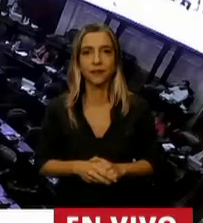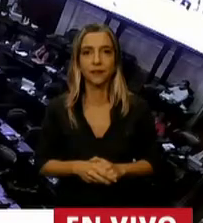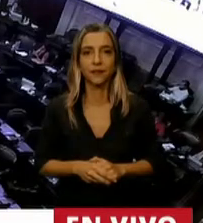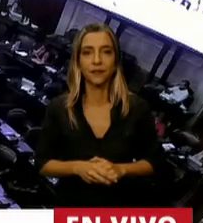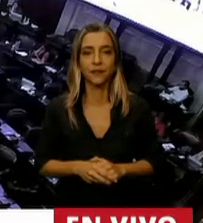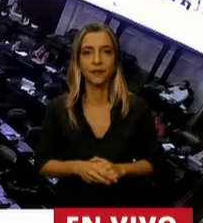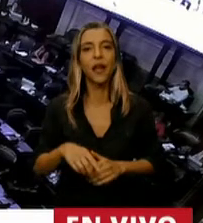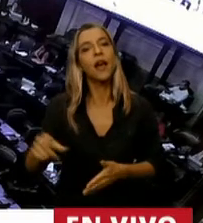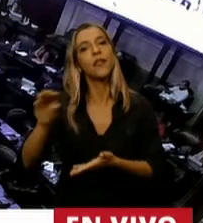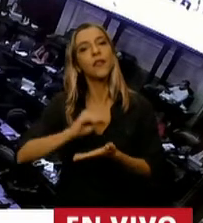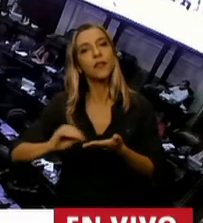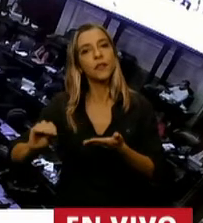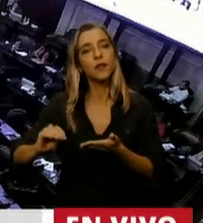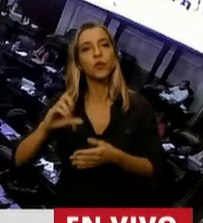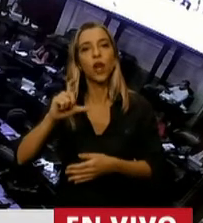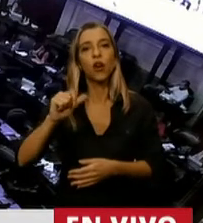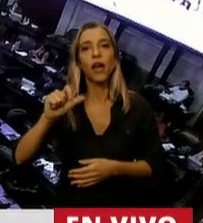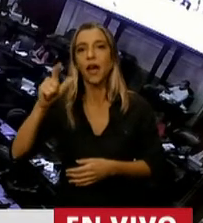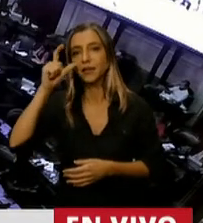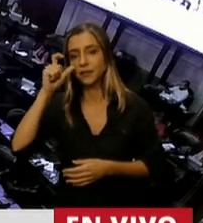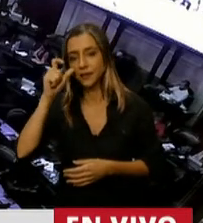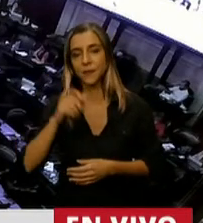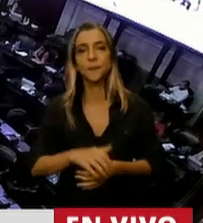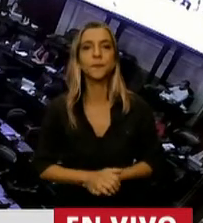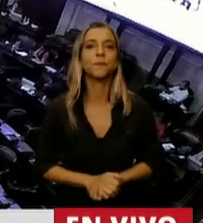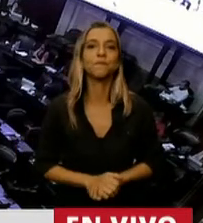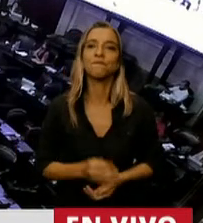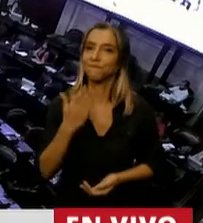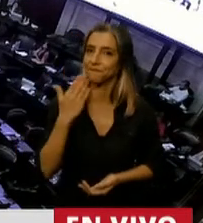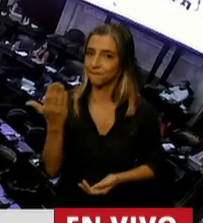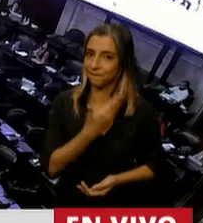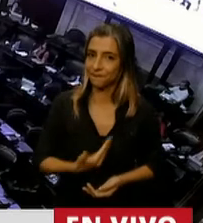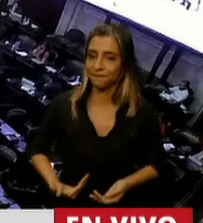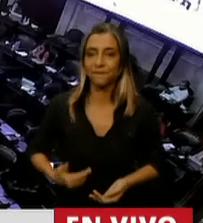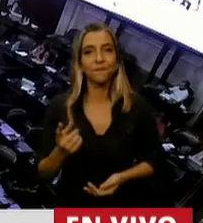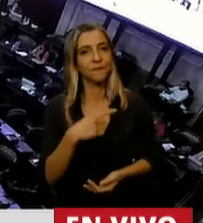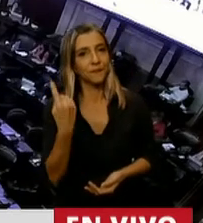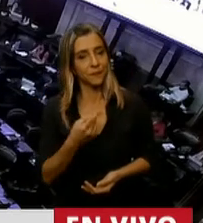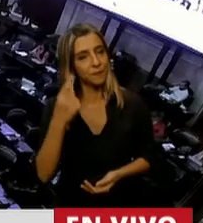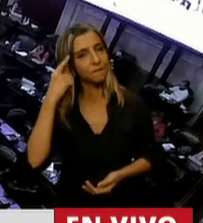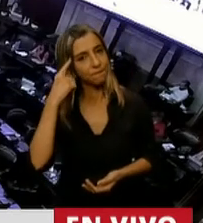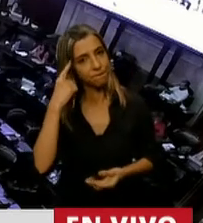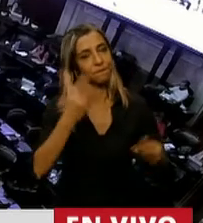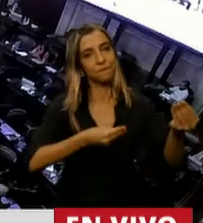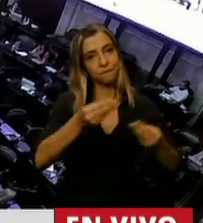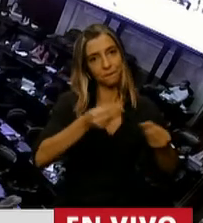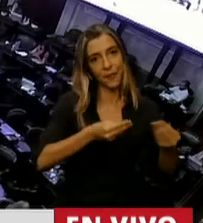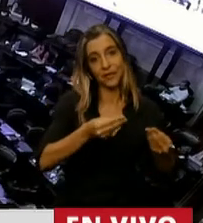Gracias, Presidente. Estamos discutiendo un presupuesto de gastos y cálculo de recursos y eso implica